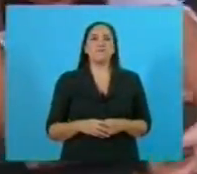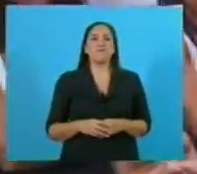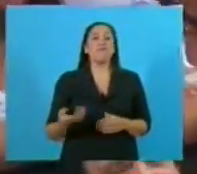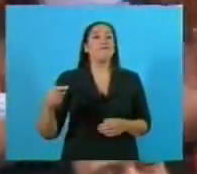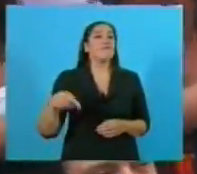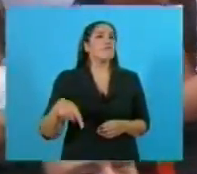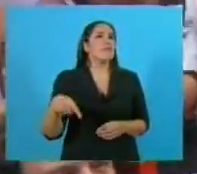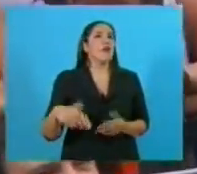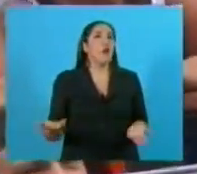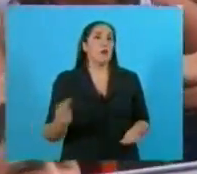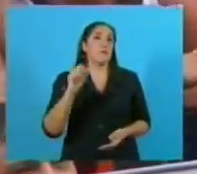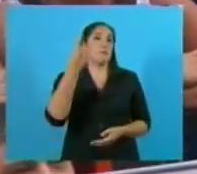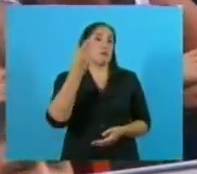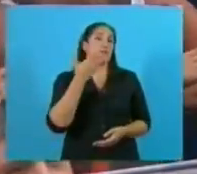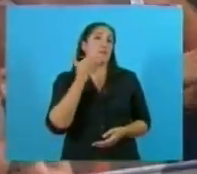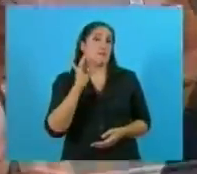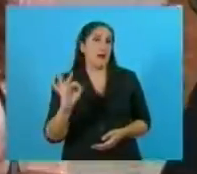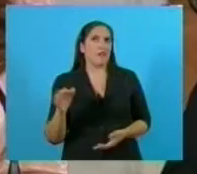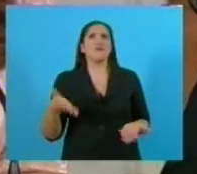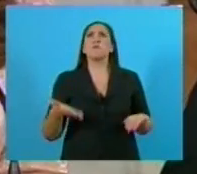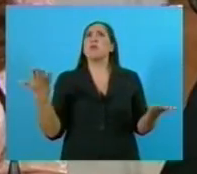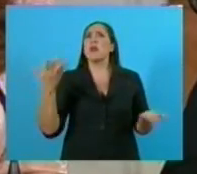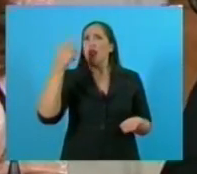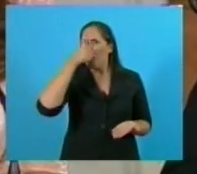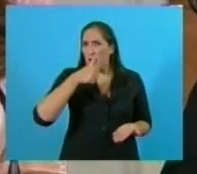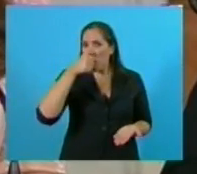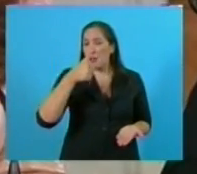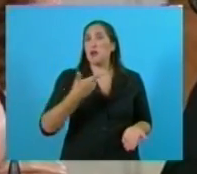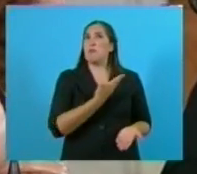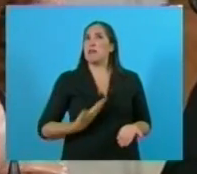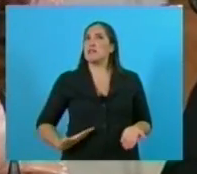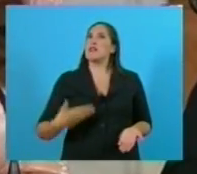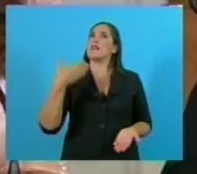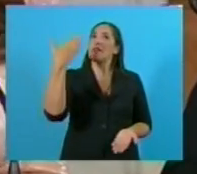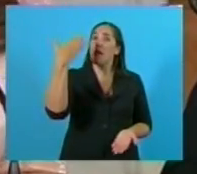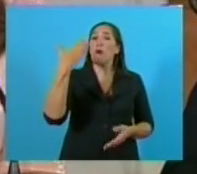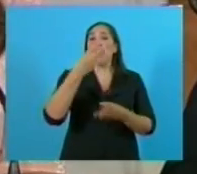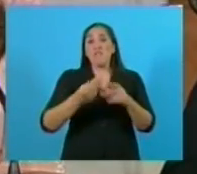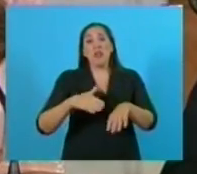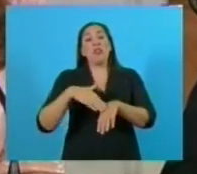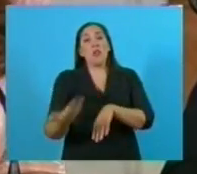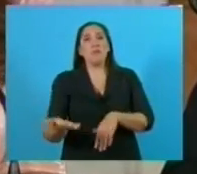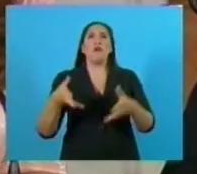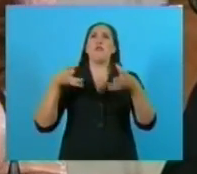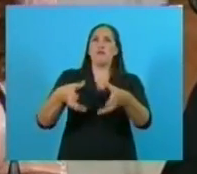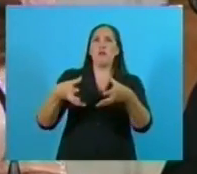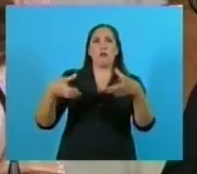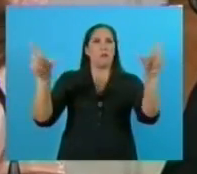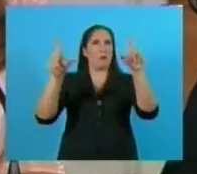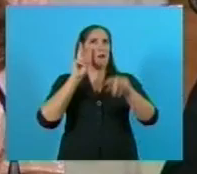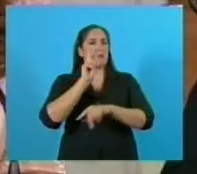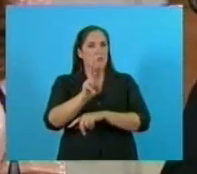Hoy, 1º de marzo, domingo, habla la Presidenta, más tarde hay fútbol y mañana en la República Argentina